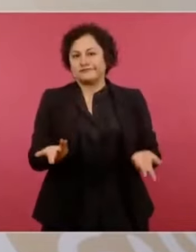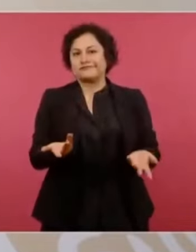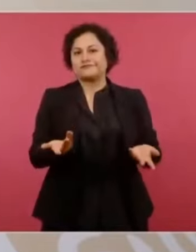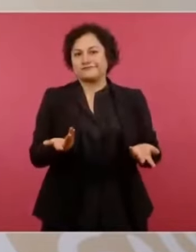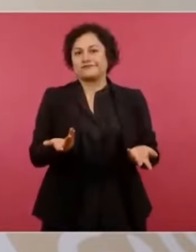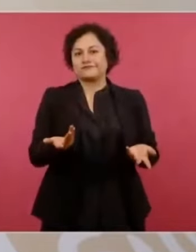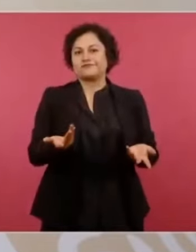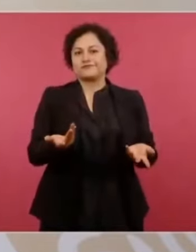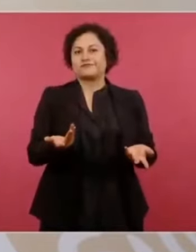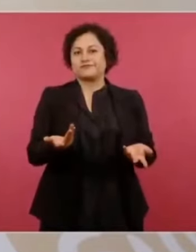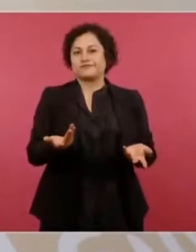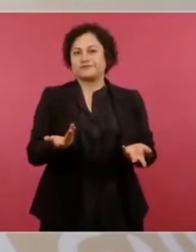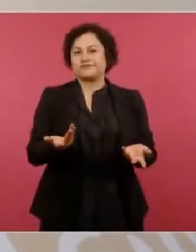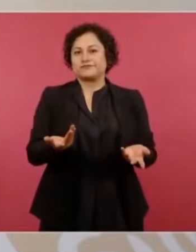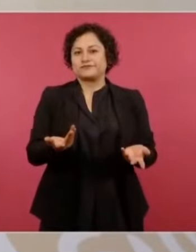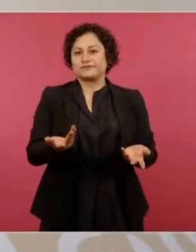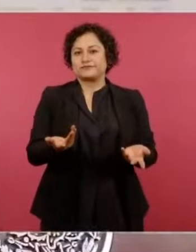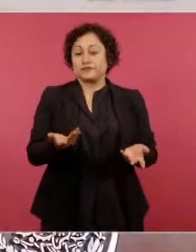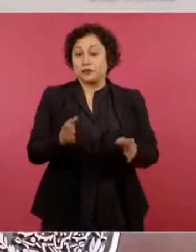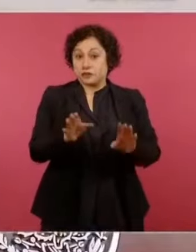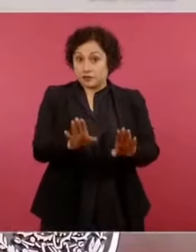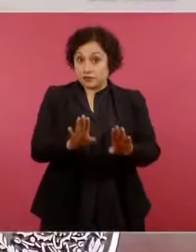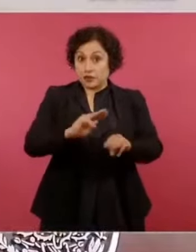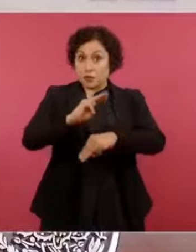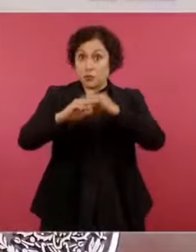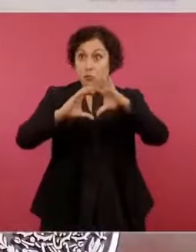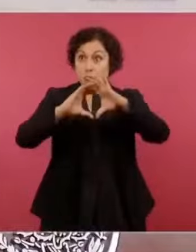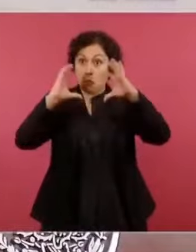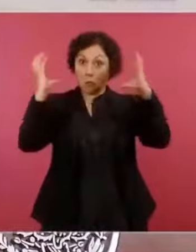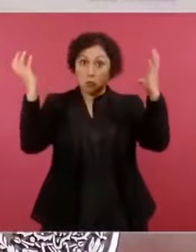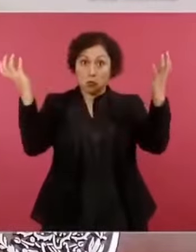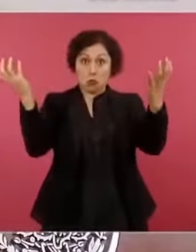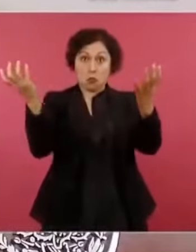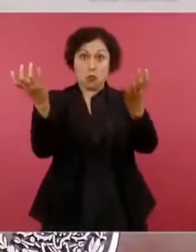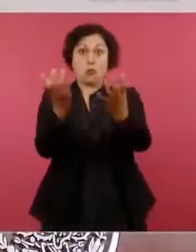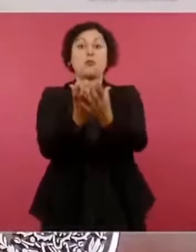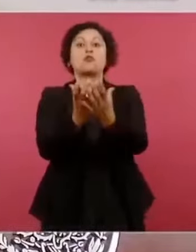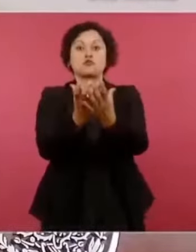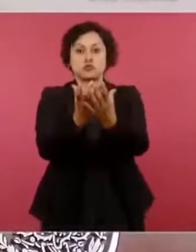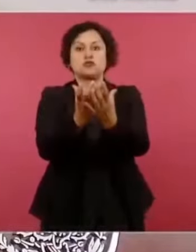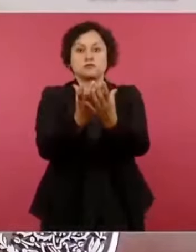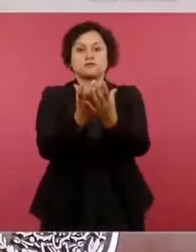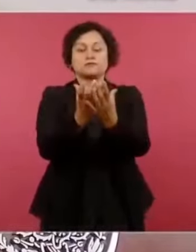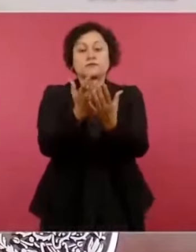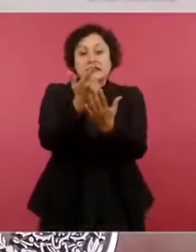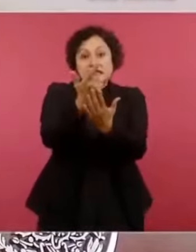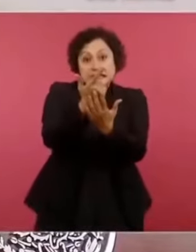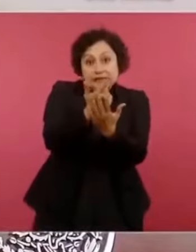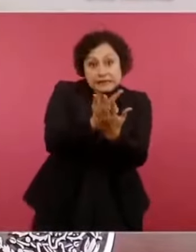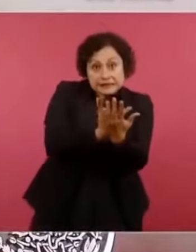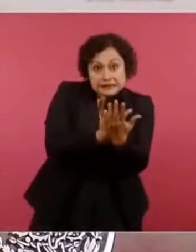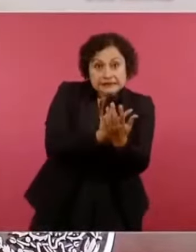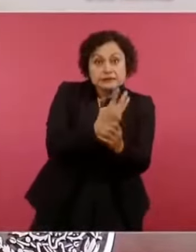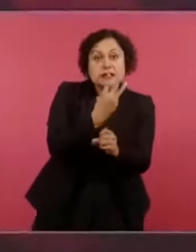cuarto lugar en el mundo en multimillonarios, precisamente en ese periodo